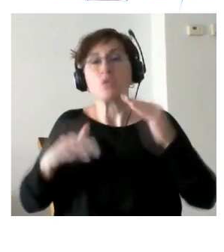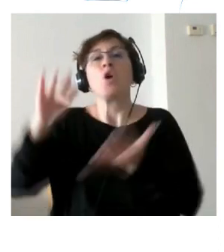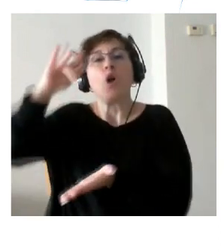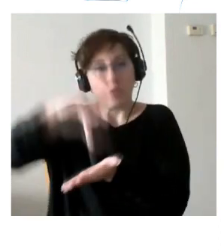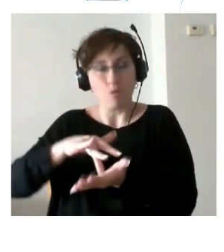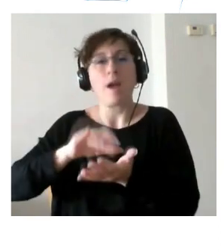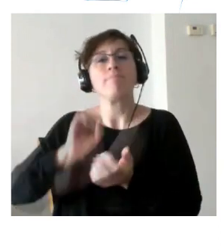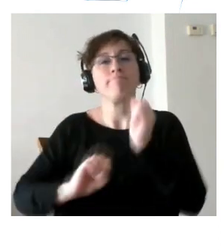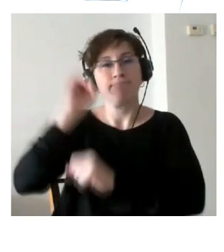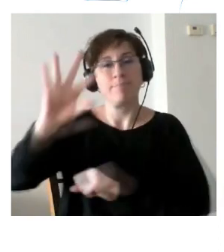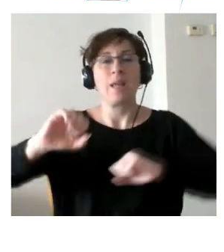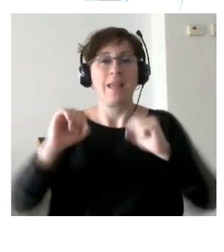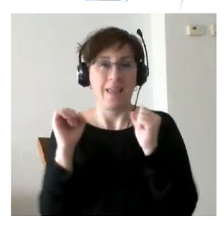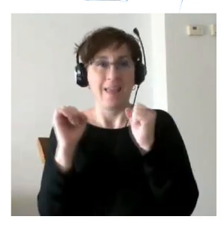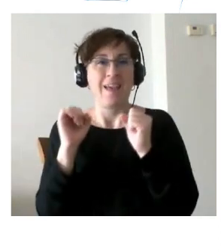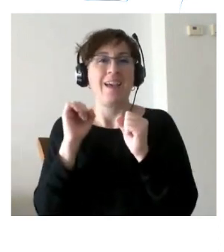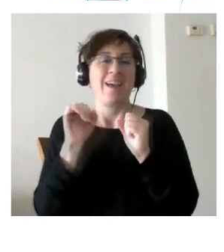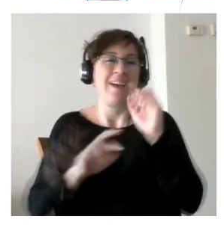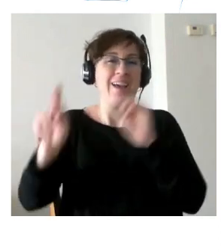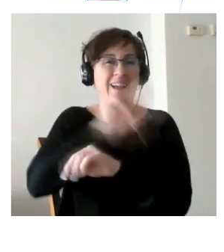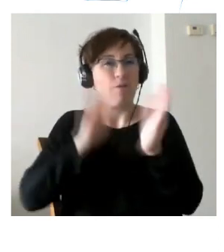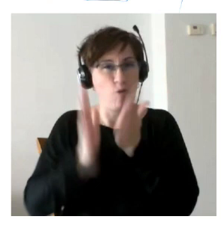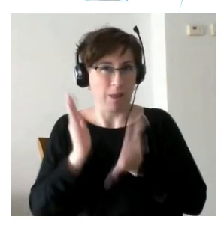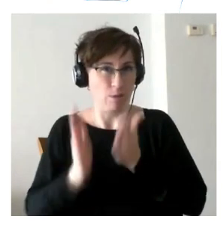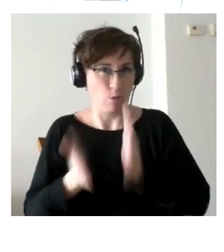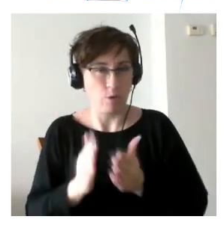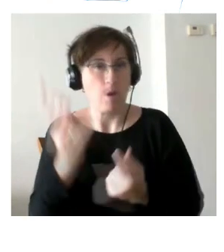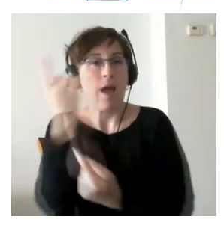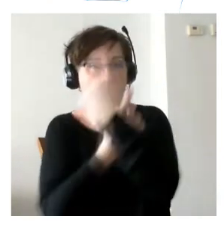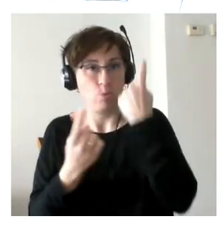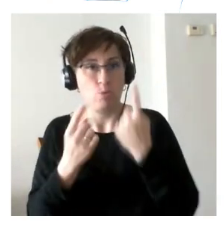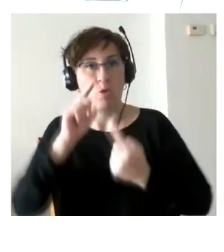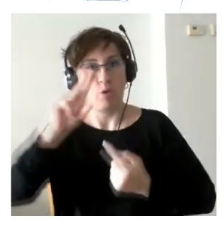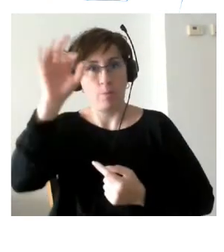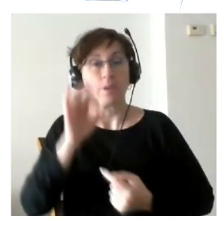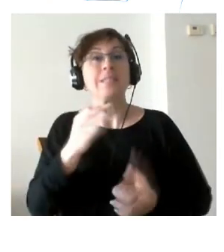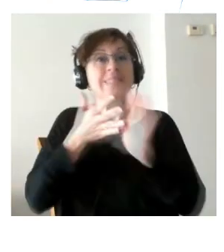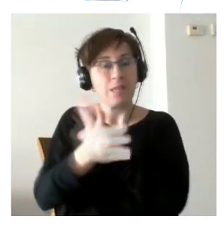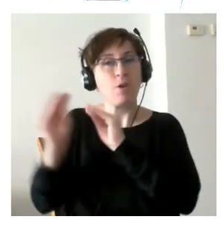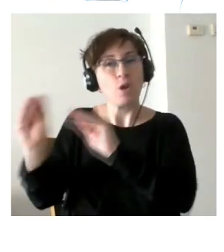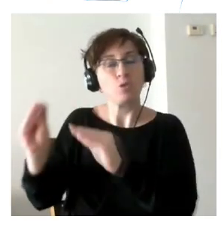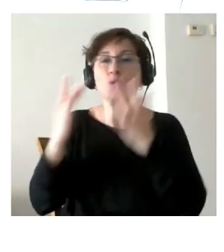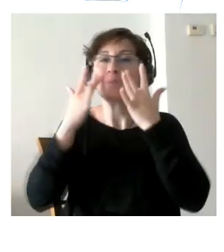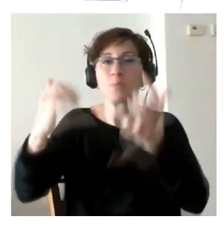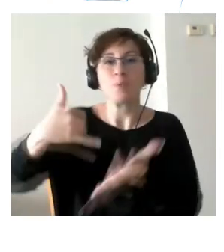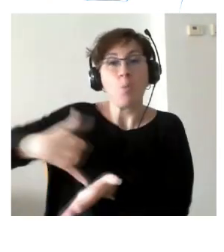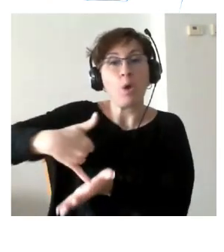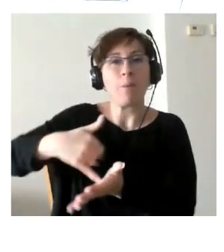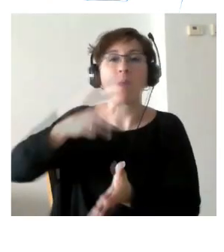dato más para identificar que era un perfil de vulnerabilidad o de problemas a veces cronificados